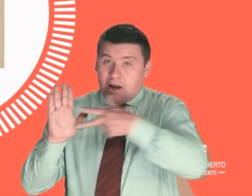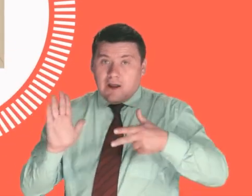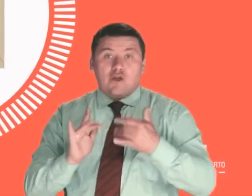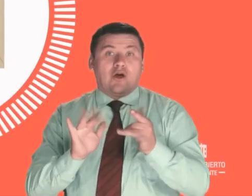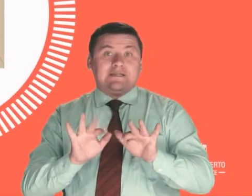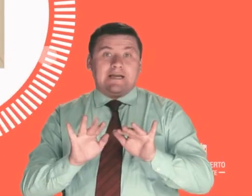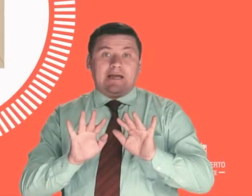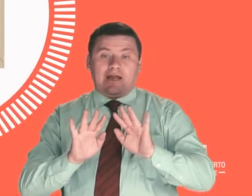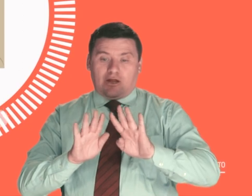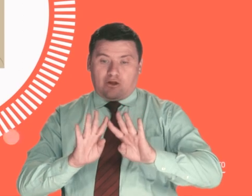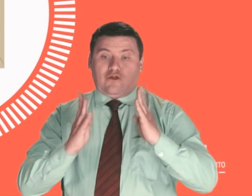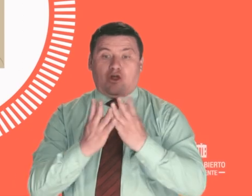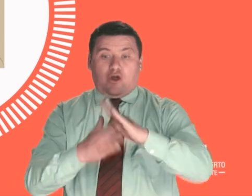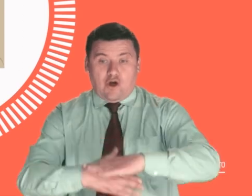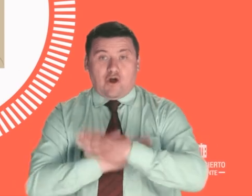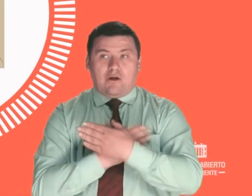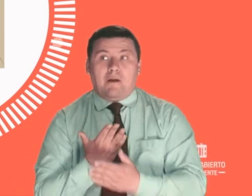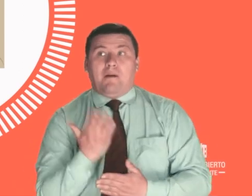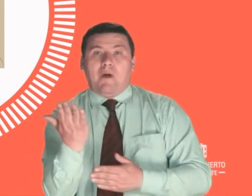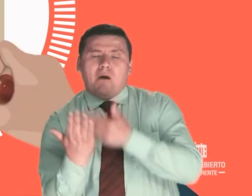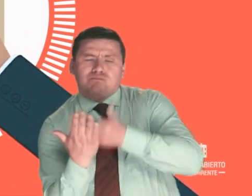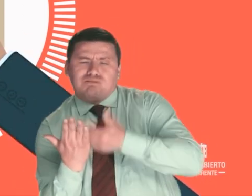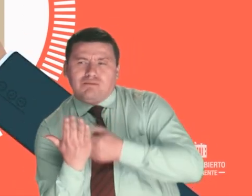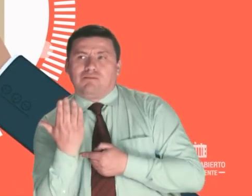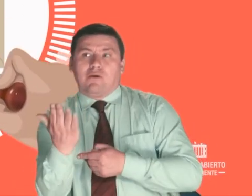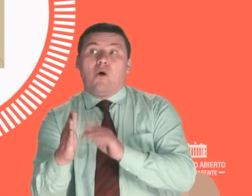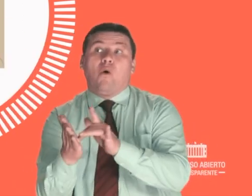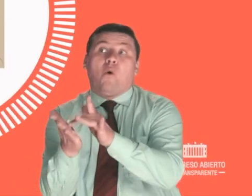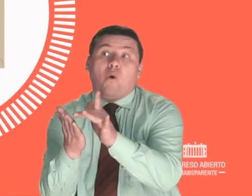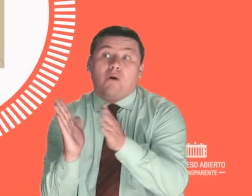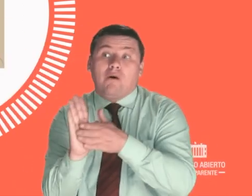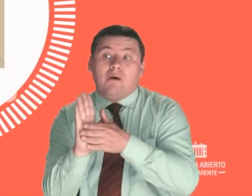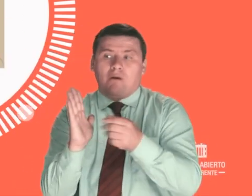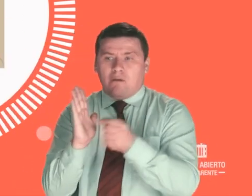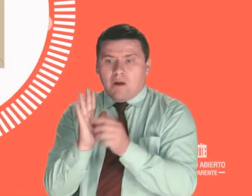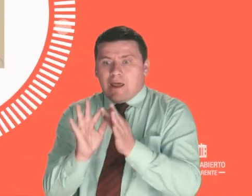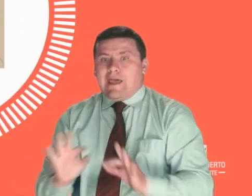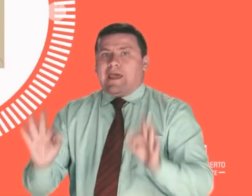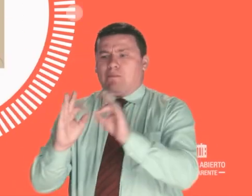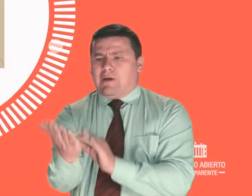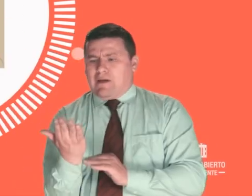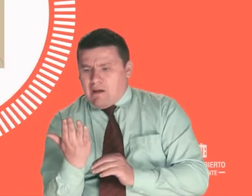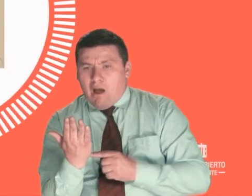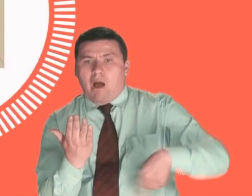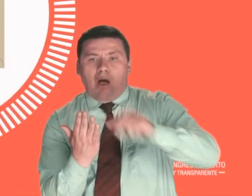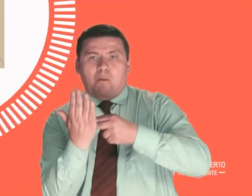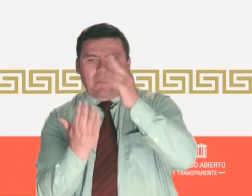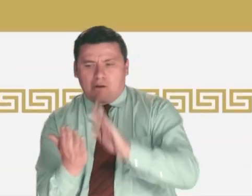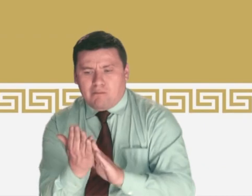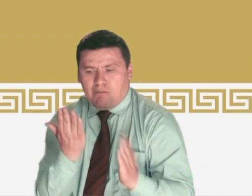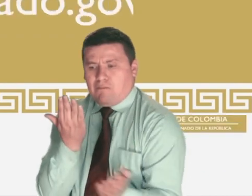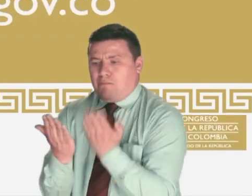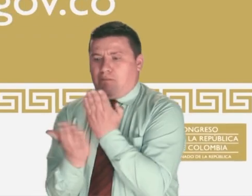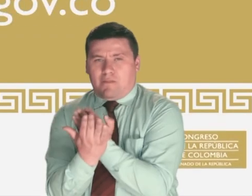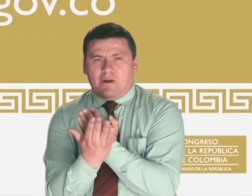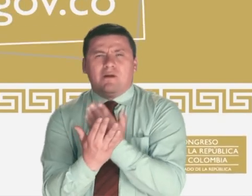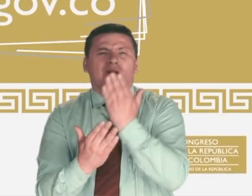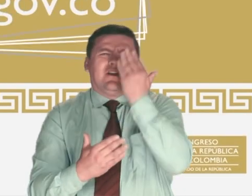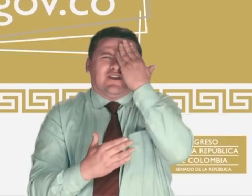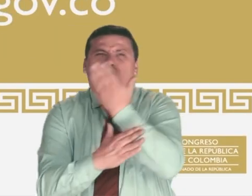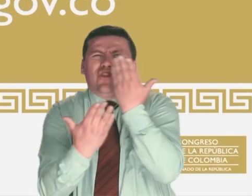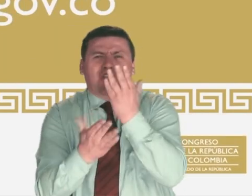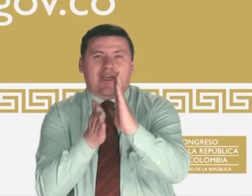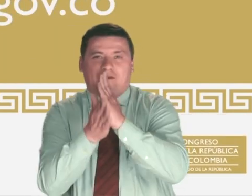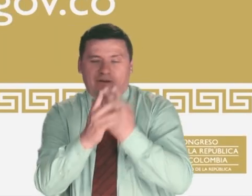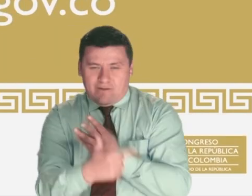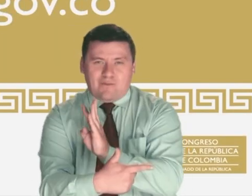secretarías del Congreso y deberá iniciar su trámite con mensaje de urgencia para que tenga prioridad sobre los demás proyectos. Encuentra más información